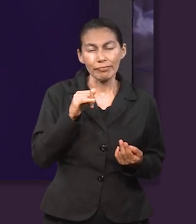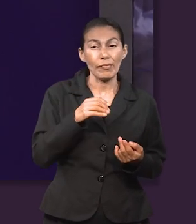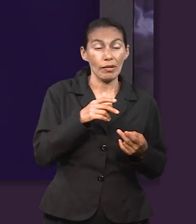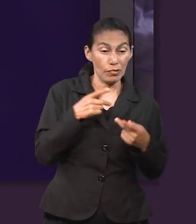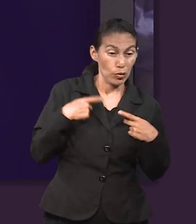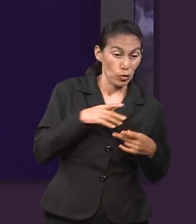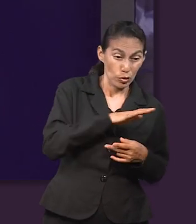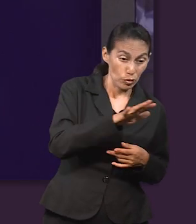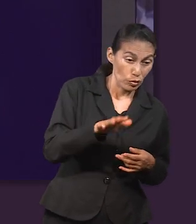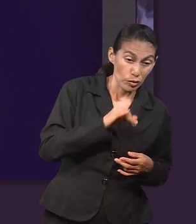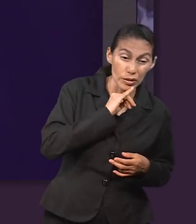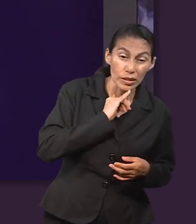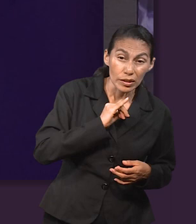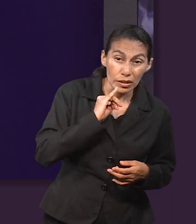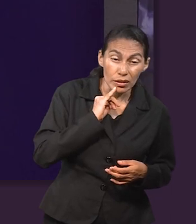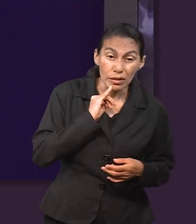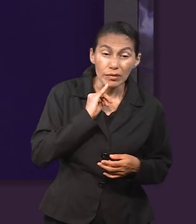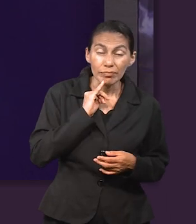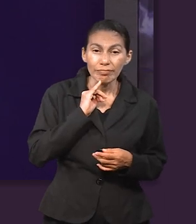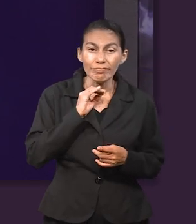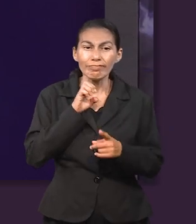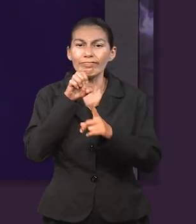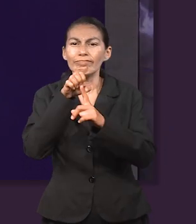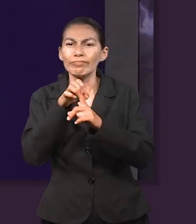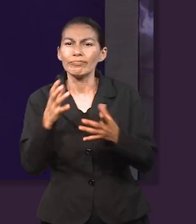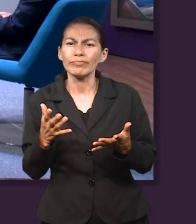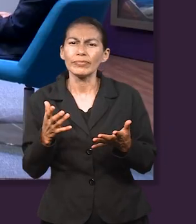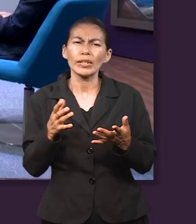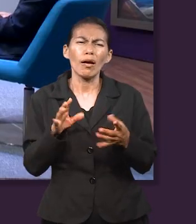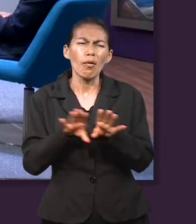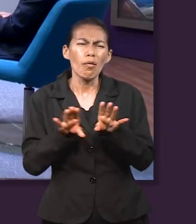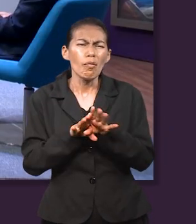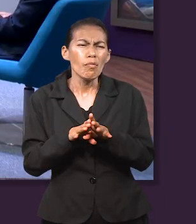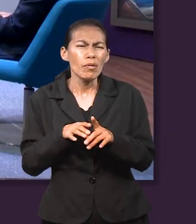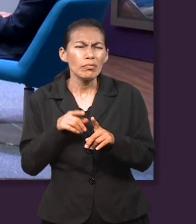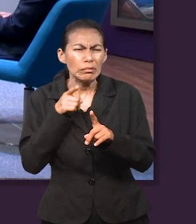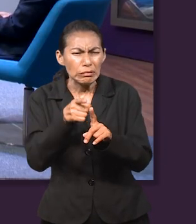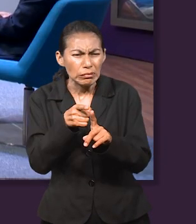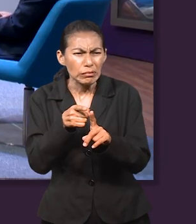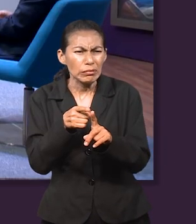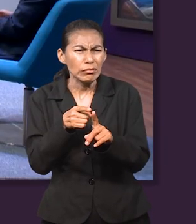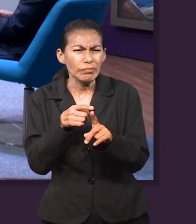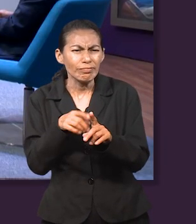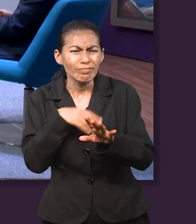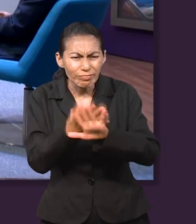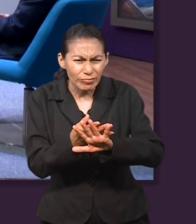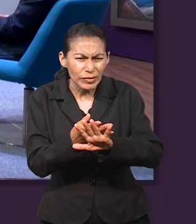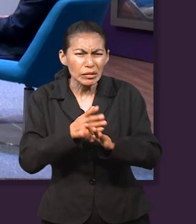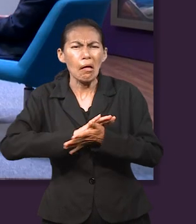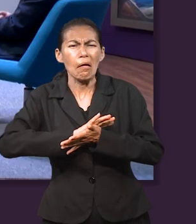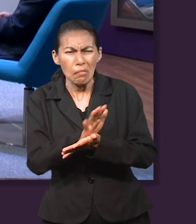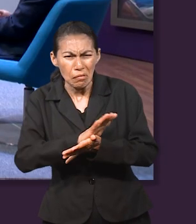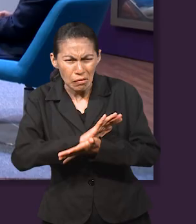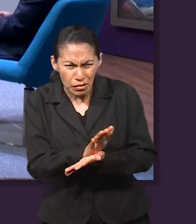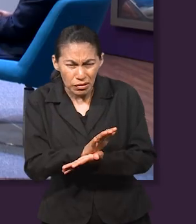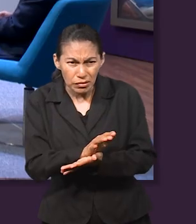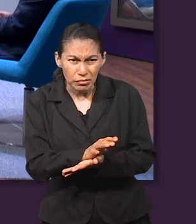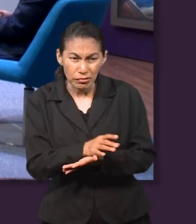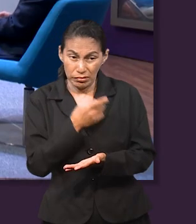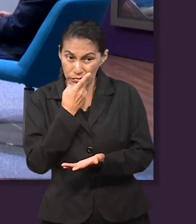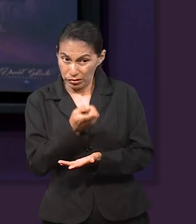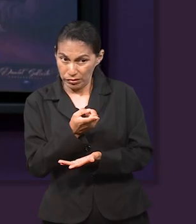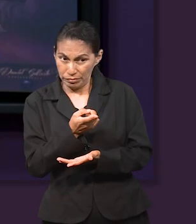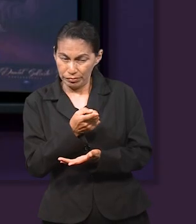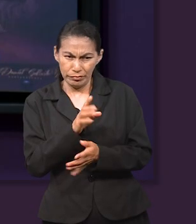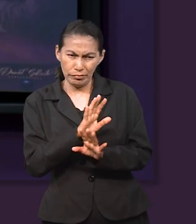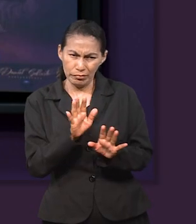Creo que eso fue lo que pasó con el pueblo de Israel, enfrentarlo y prácticamente humillarlo. Es una humillación, pero no